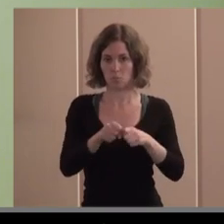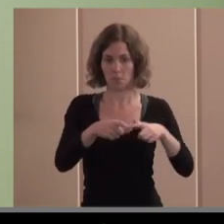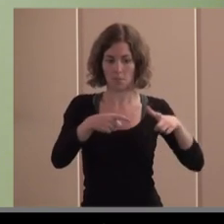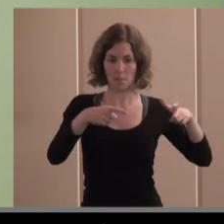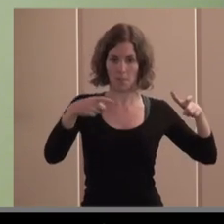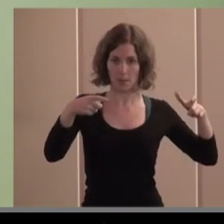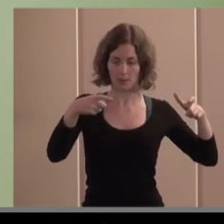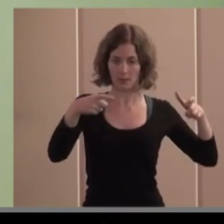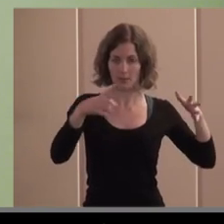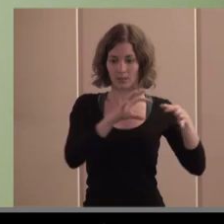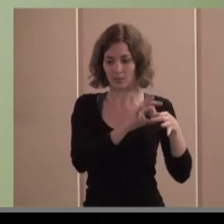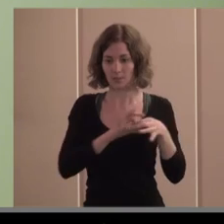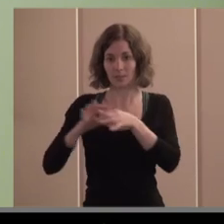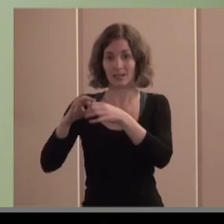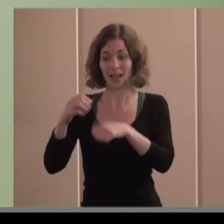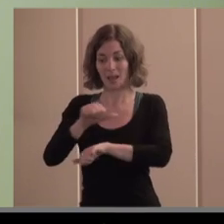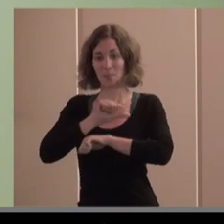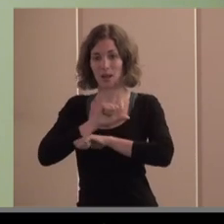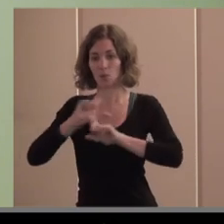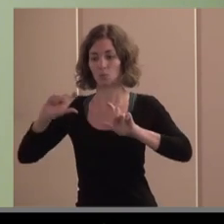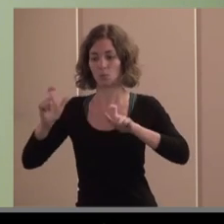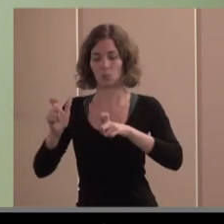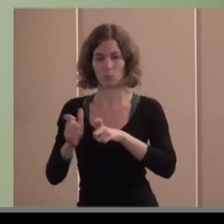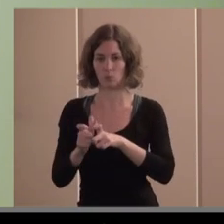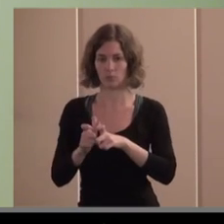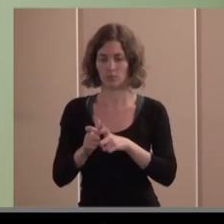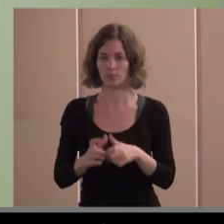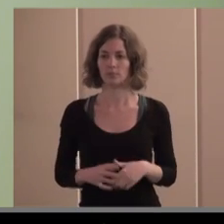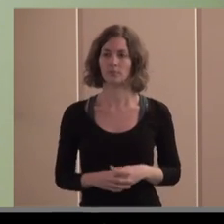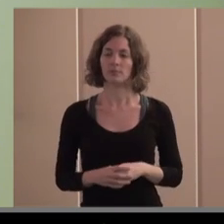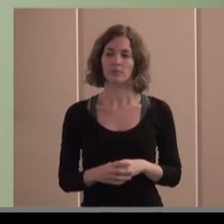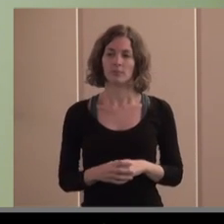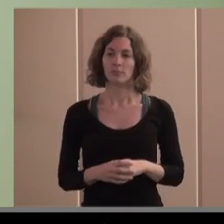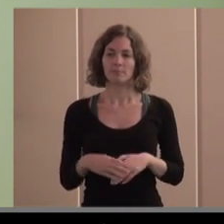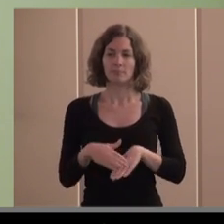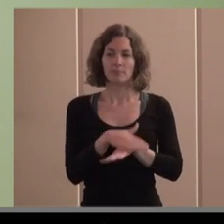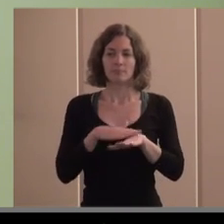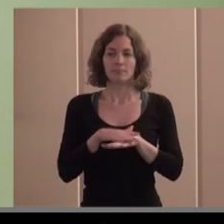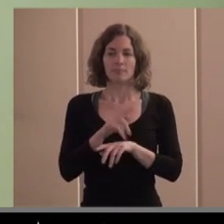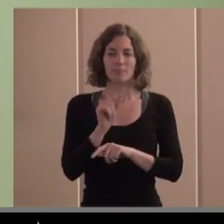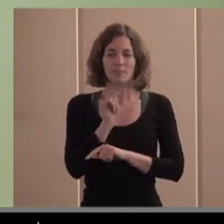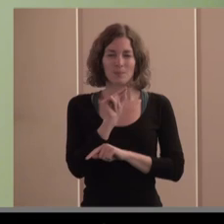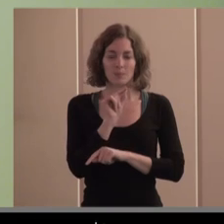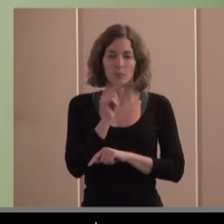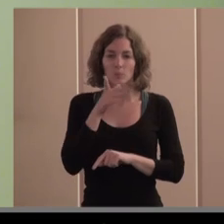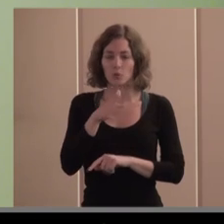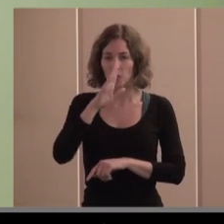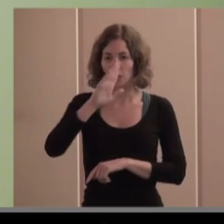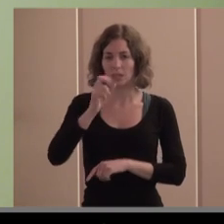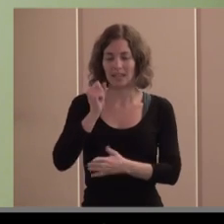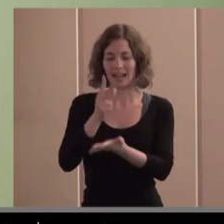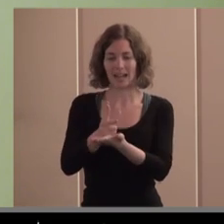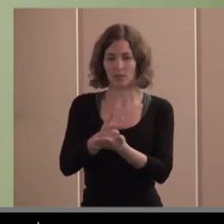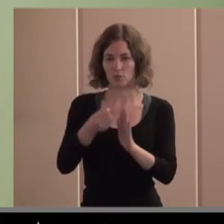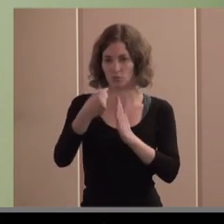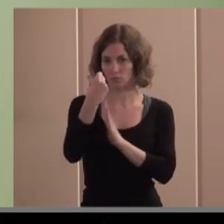mayor menor desempleo vale perdonar un segundito que voy a ir directamente a los retos